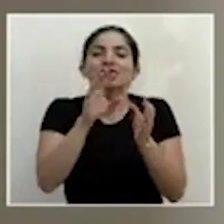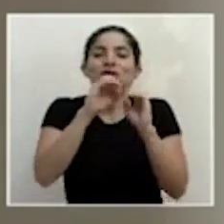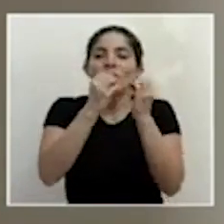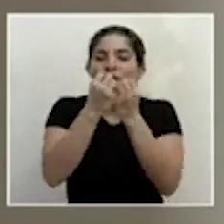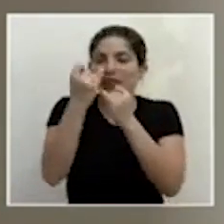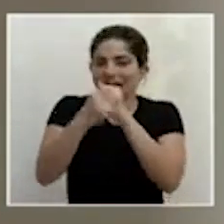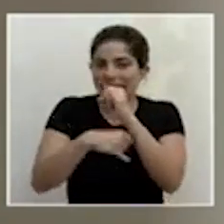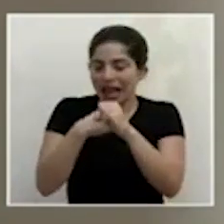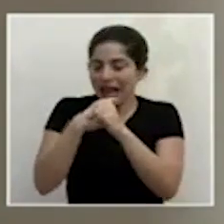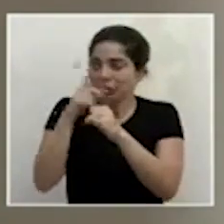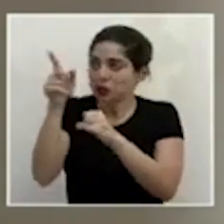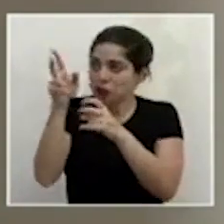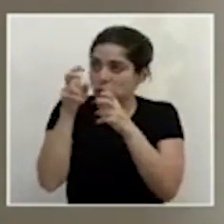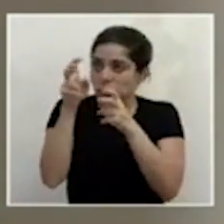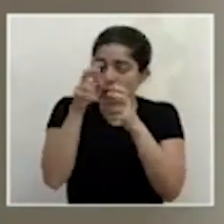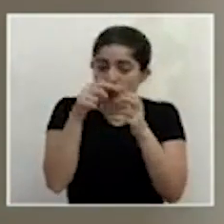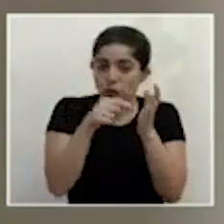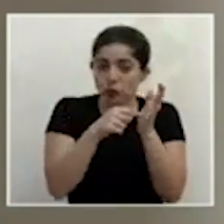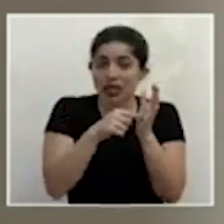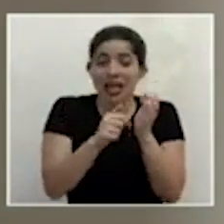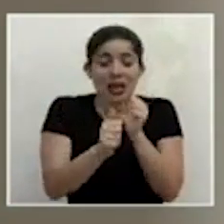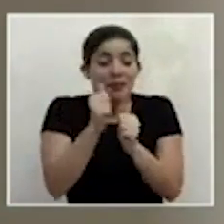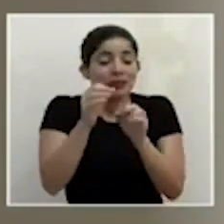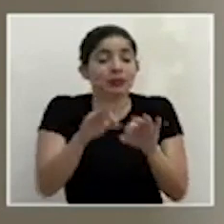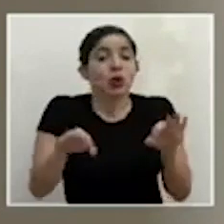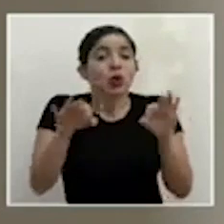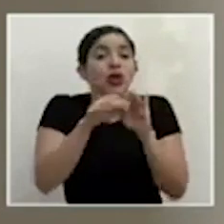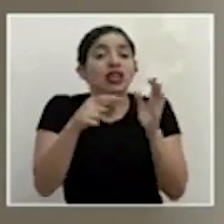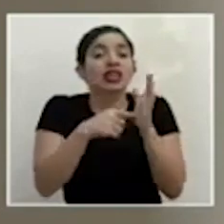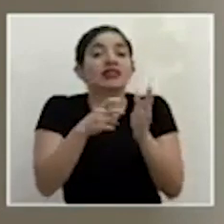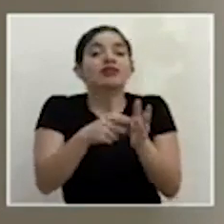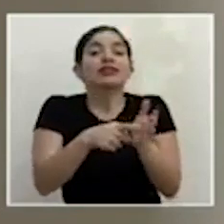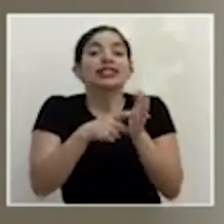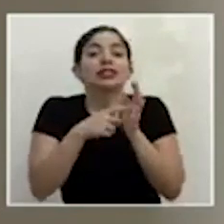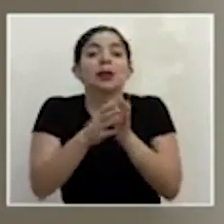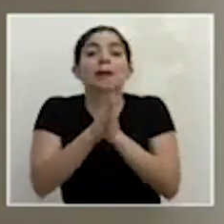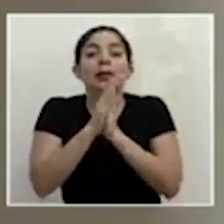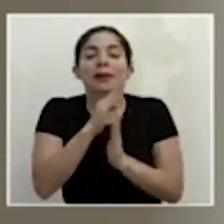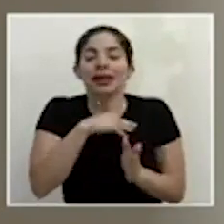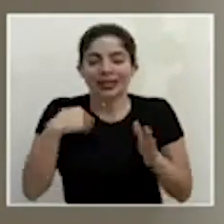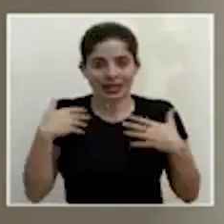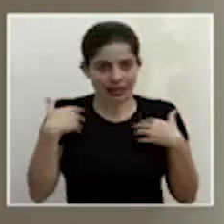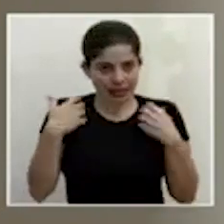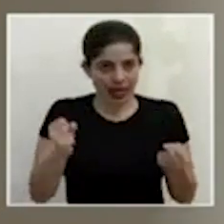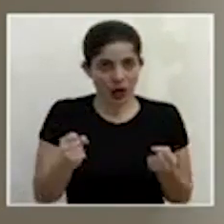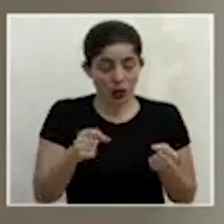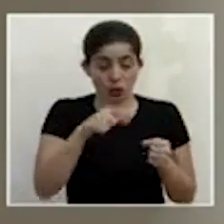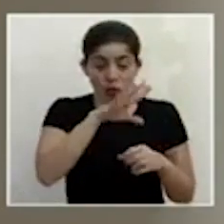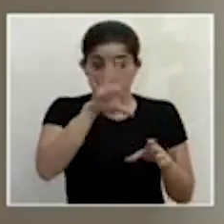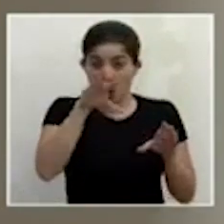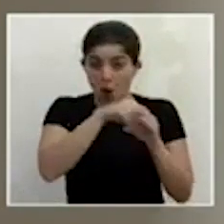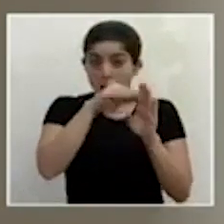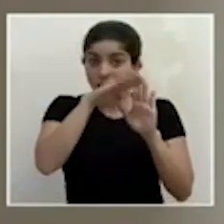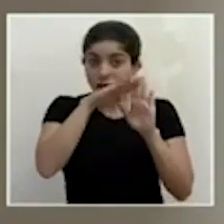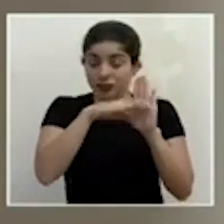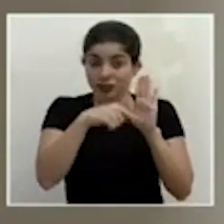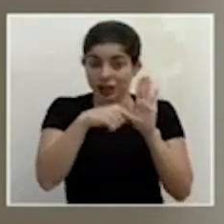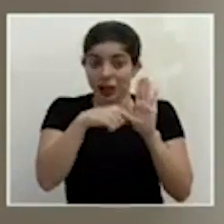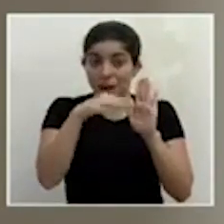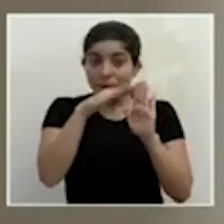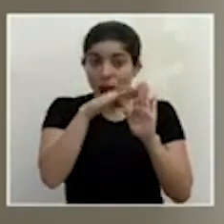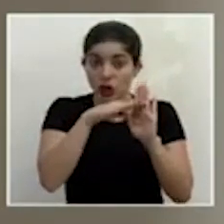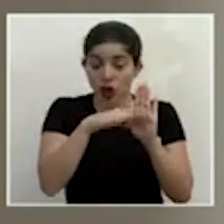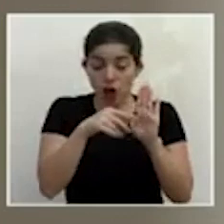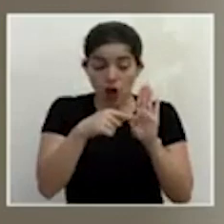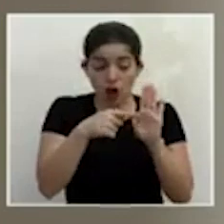internacionales y por supuesto lo más importante los requisitos establecidos por el ministerio de salud esos lineamientos dentro del protocolo son